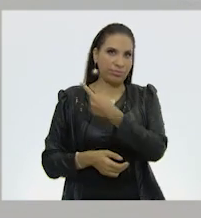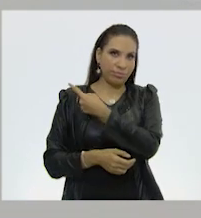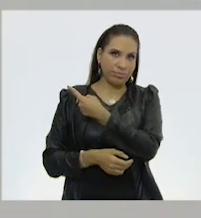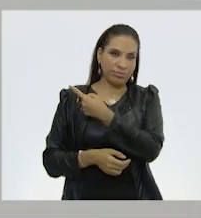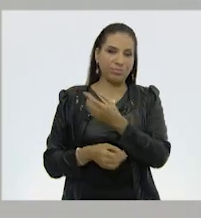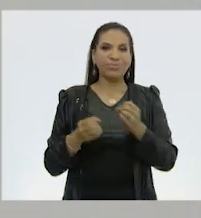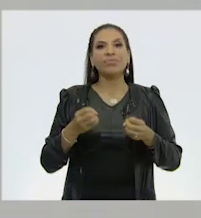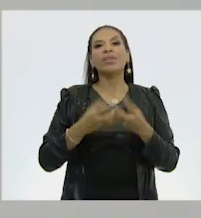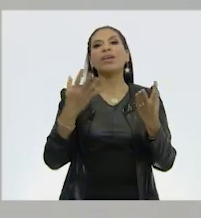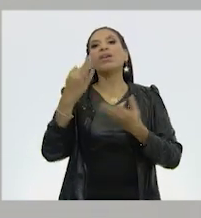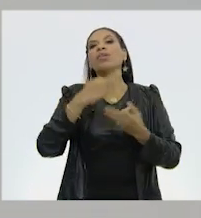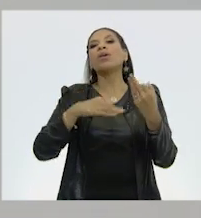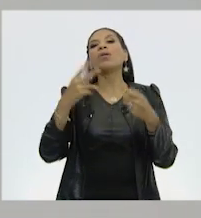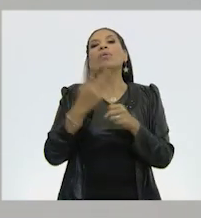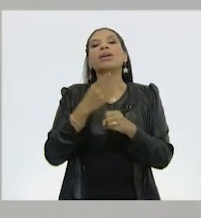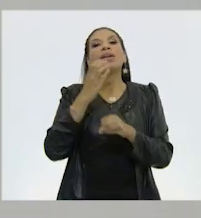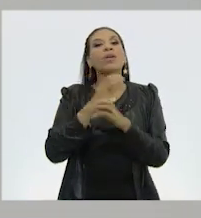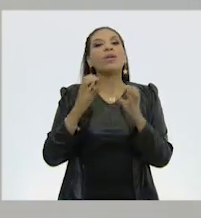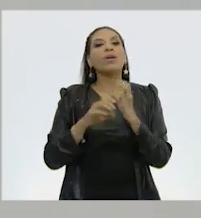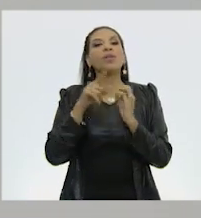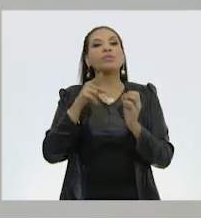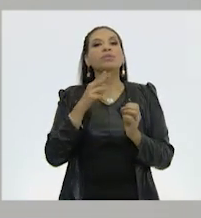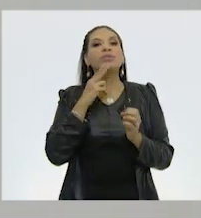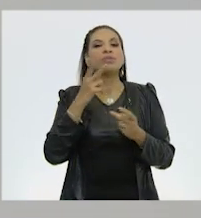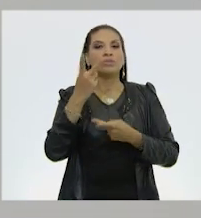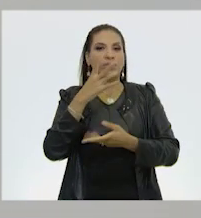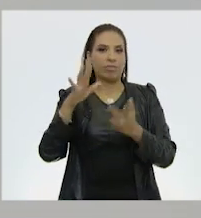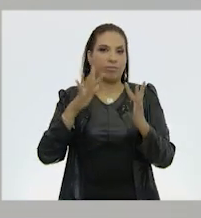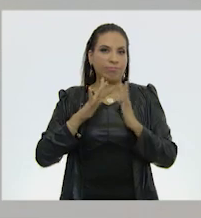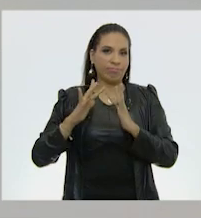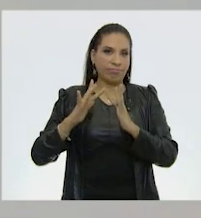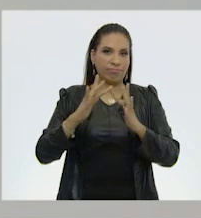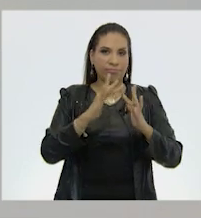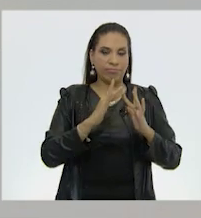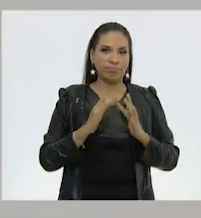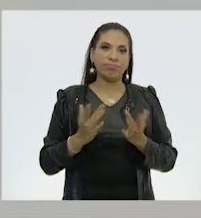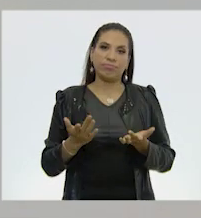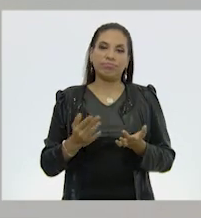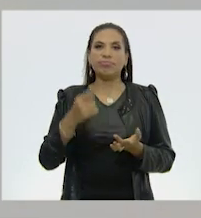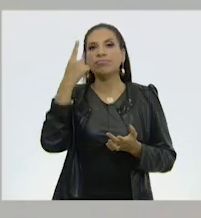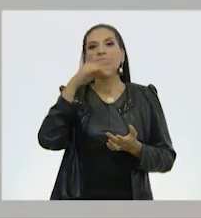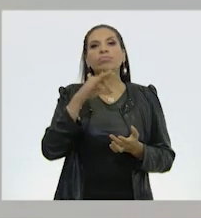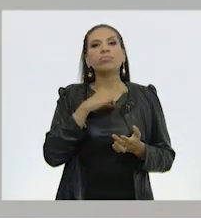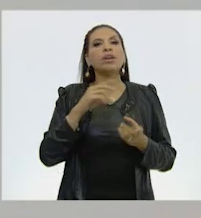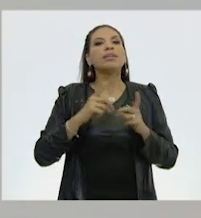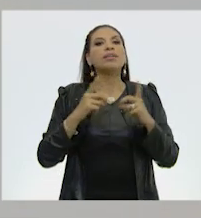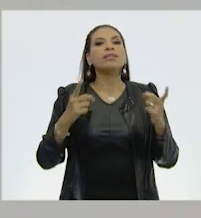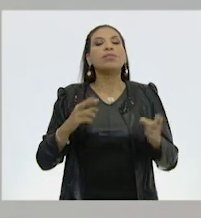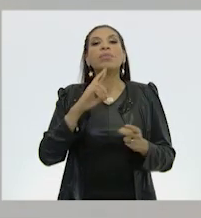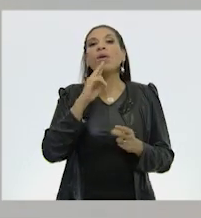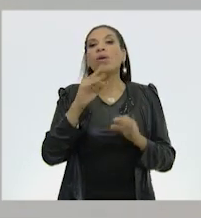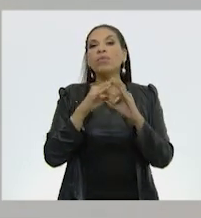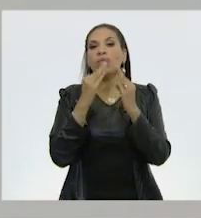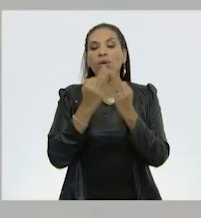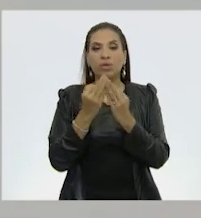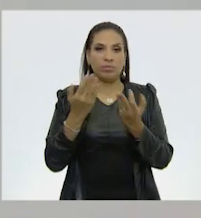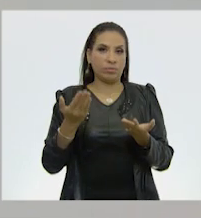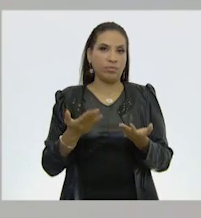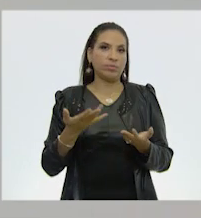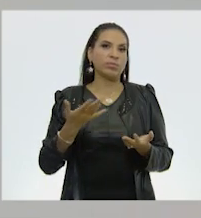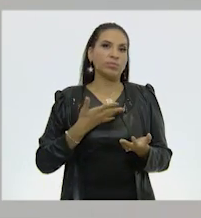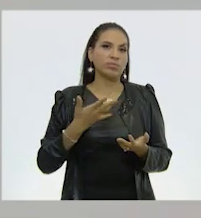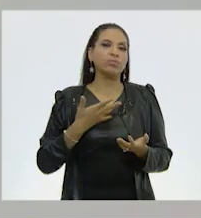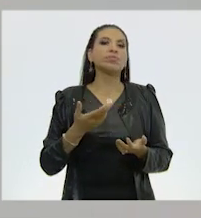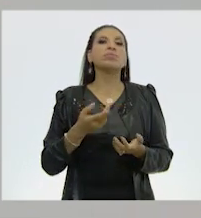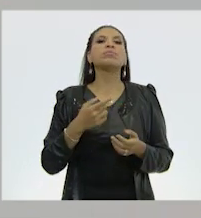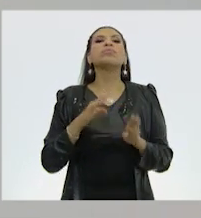Claro. Todos sus elementos están interrelacionados y, pues, para que puedan desarrollarse de la mejor manera, tienen